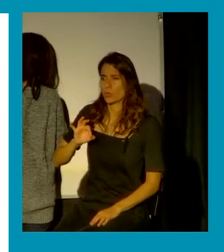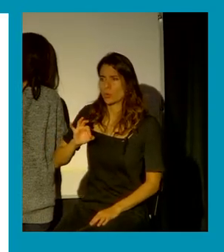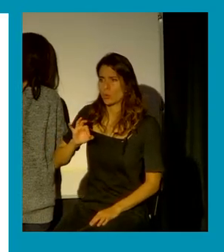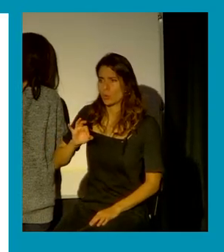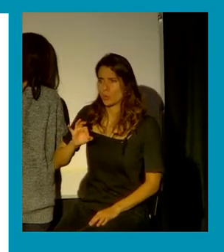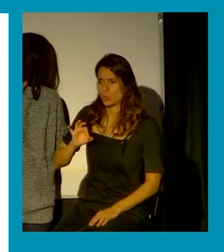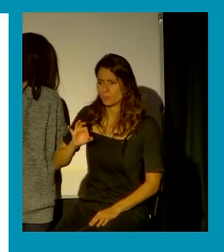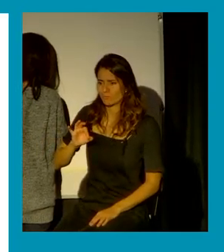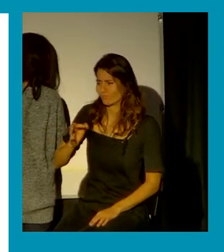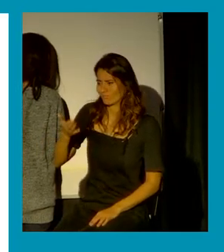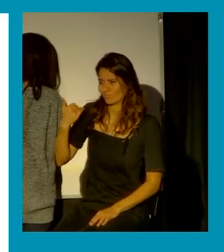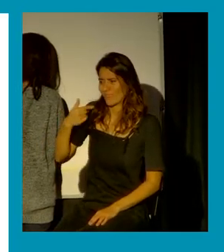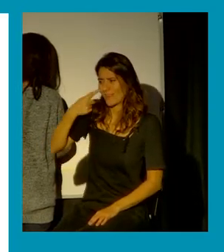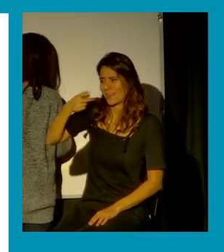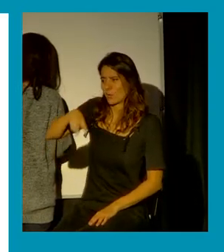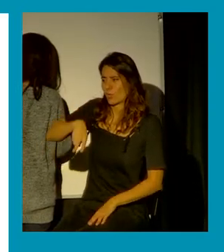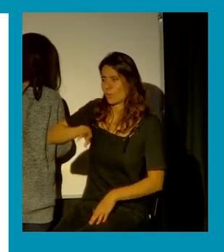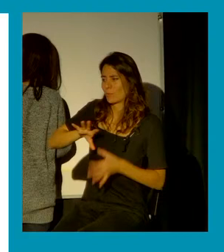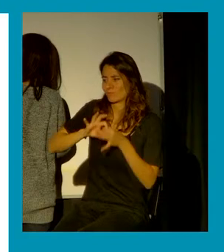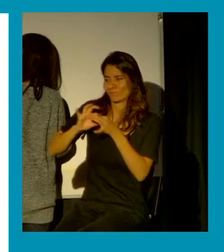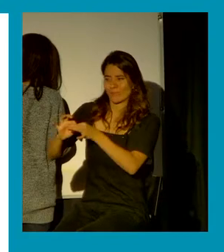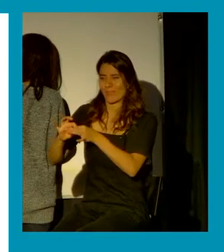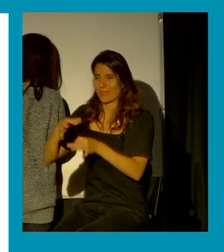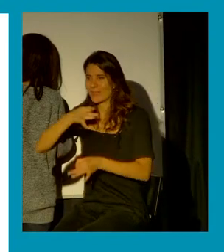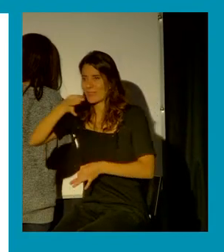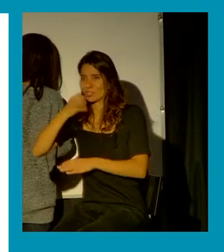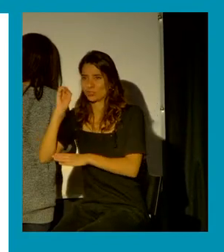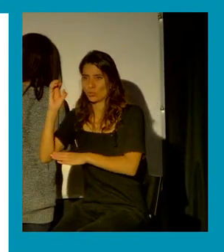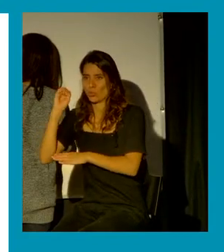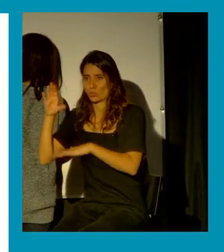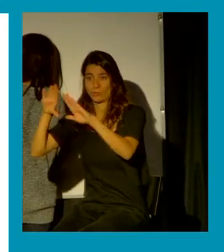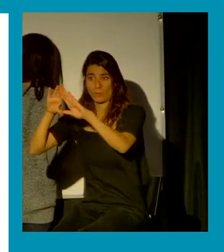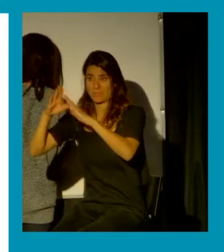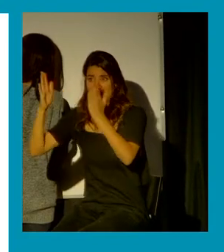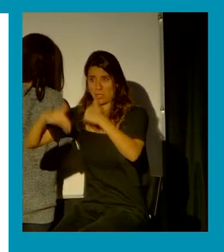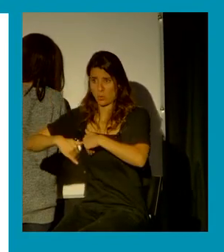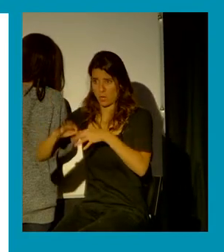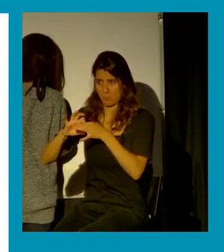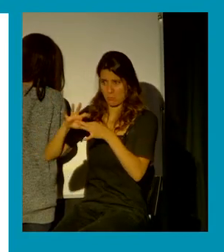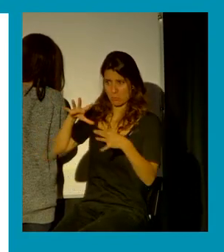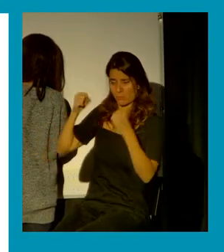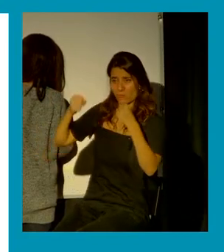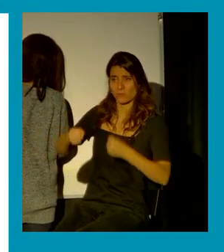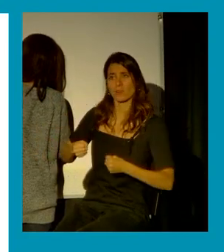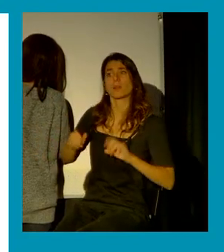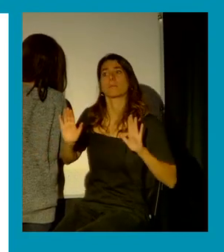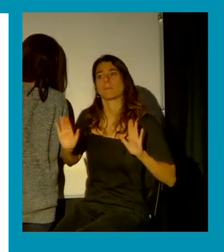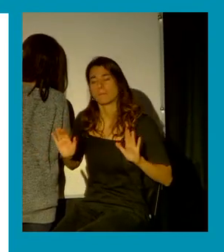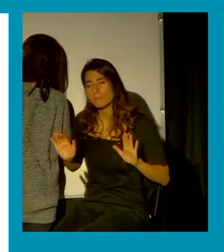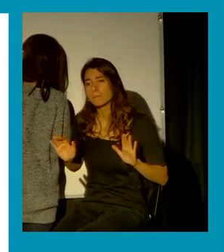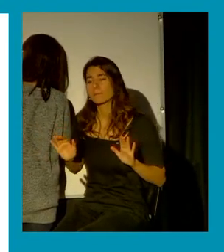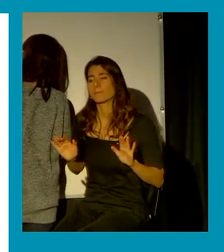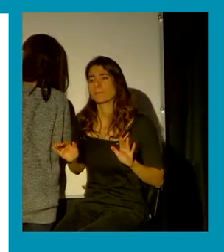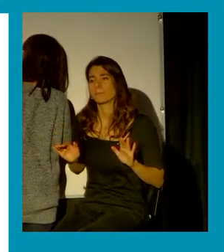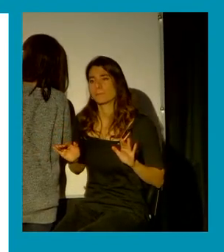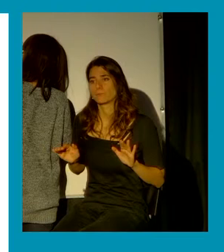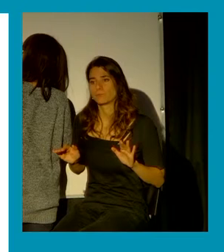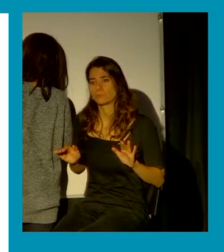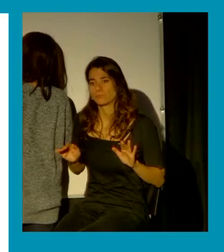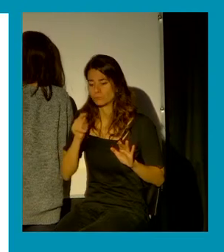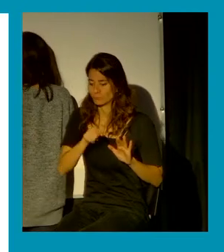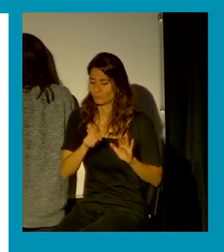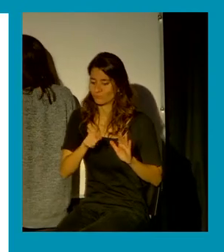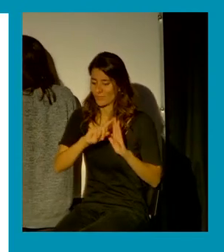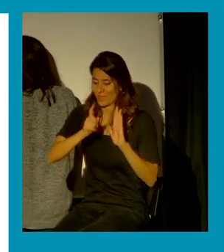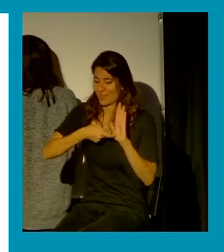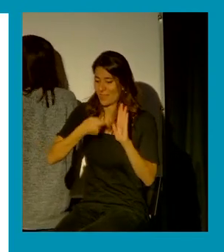discursos feministas, pero que no, digamos, encaja y permite una protección mayor,